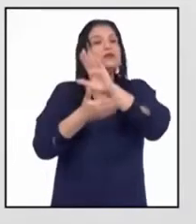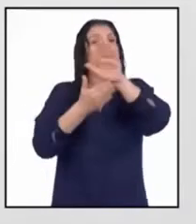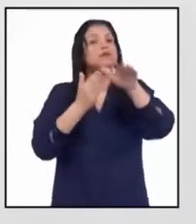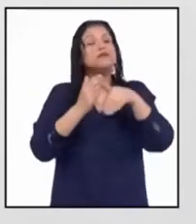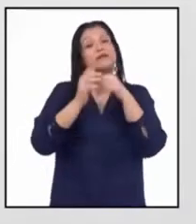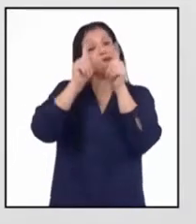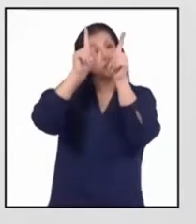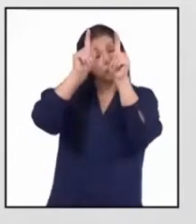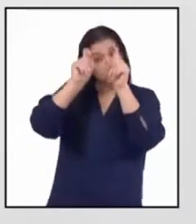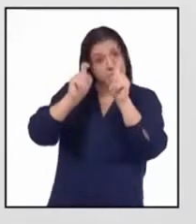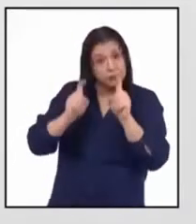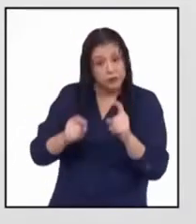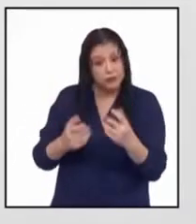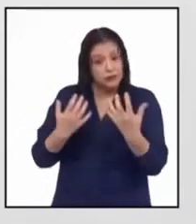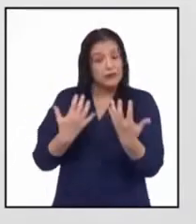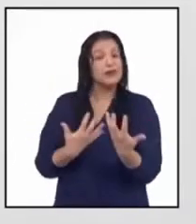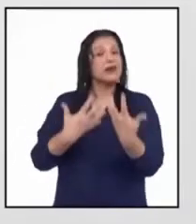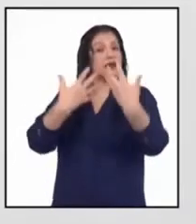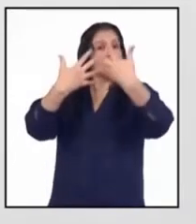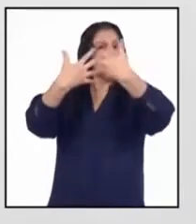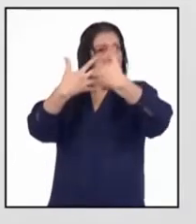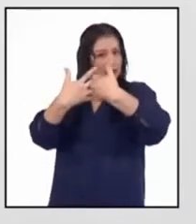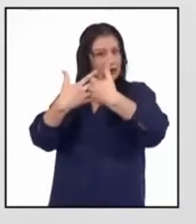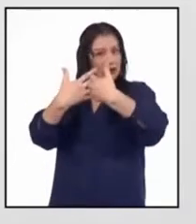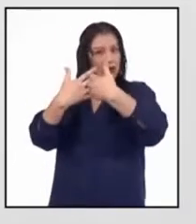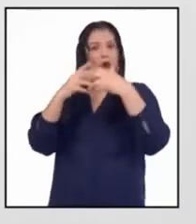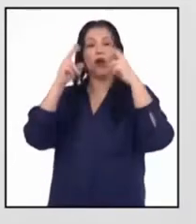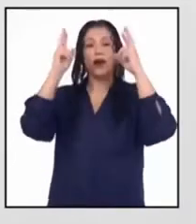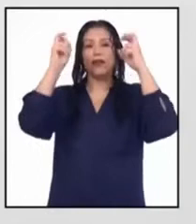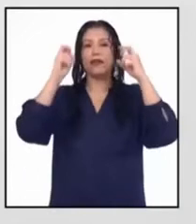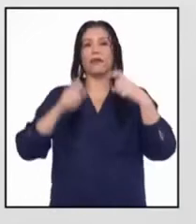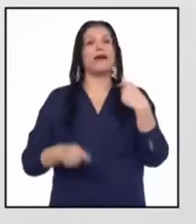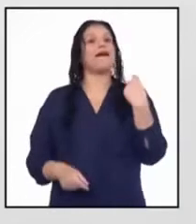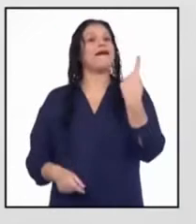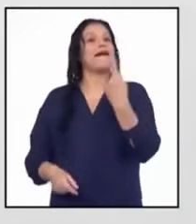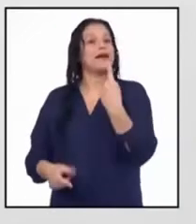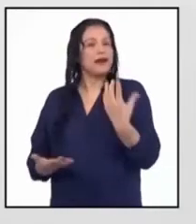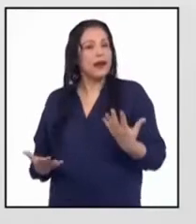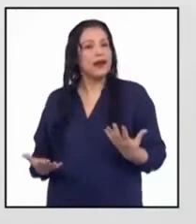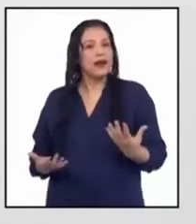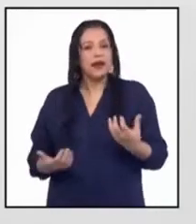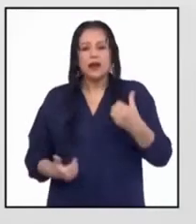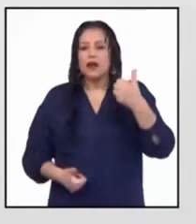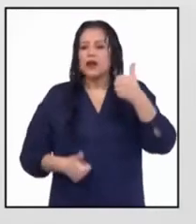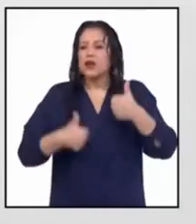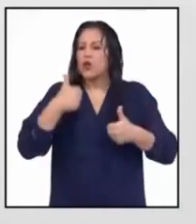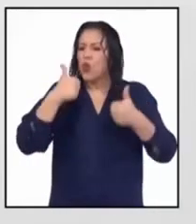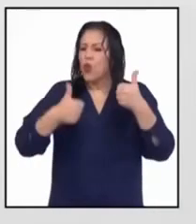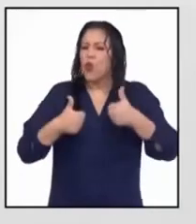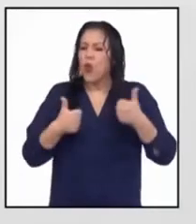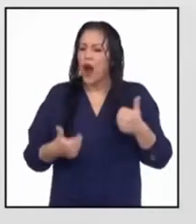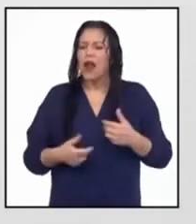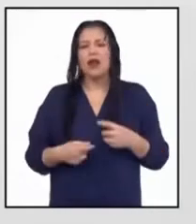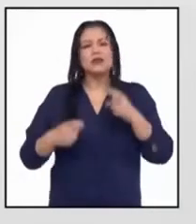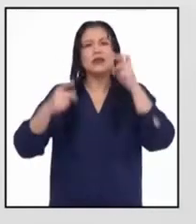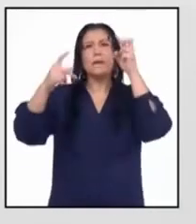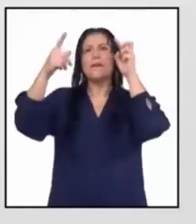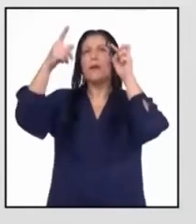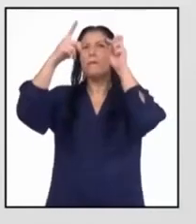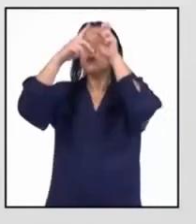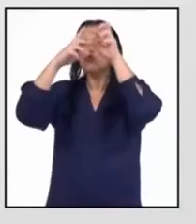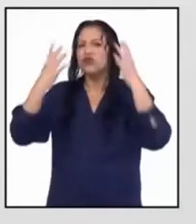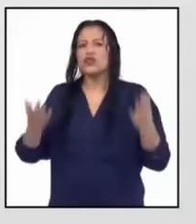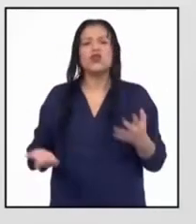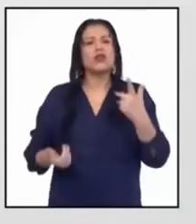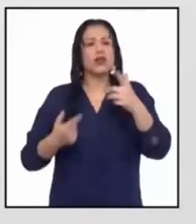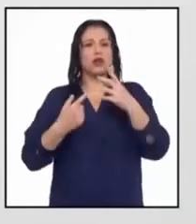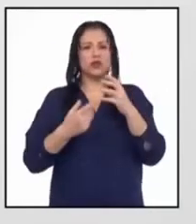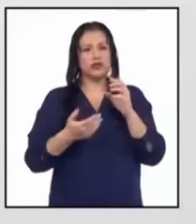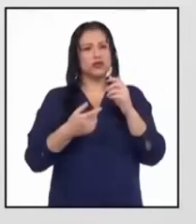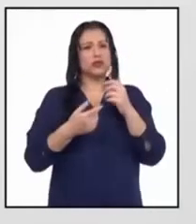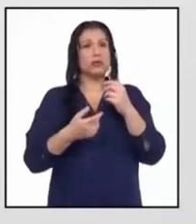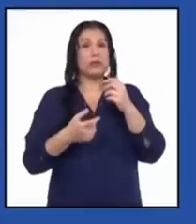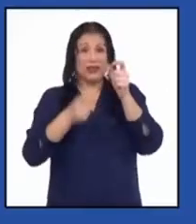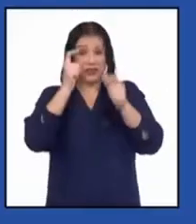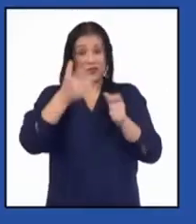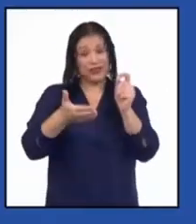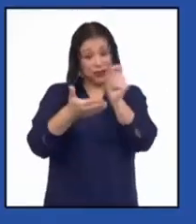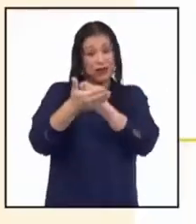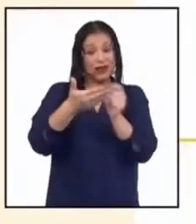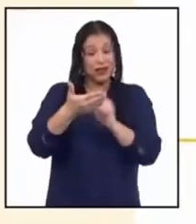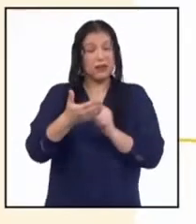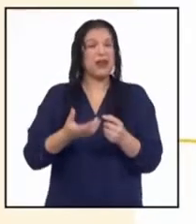preguntas están relacionadas con el tema general y cuál es el propósito de los autores al hacer este